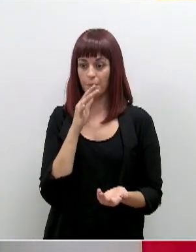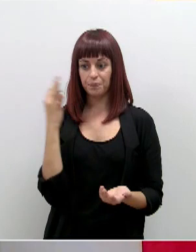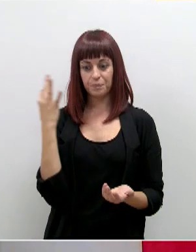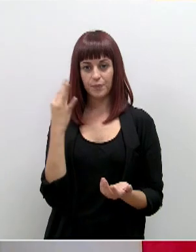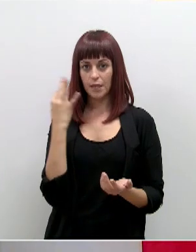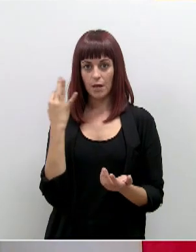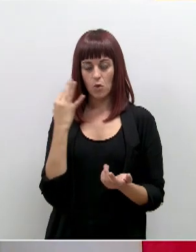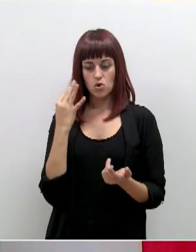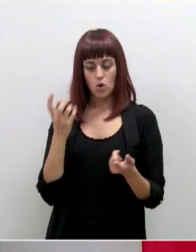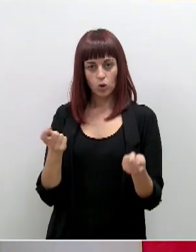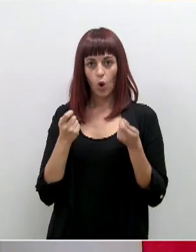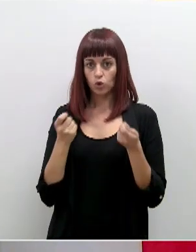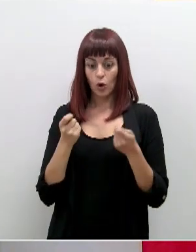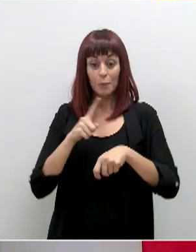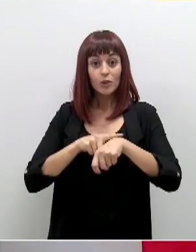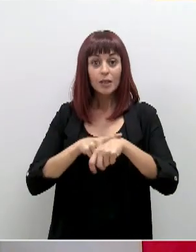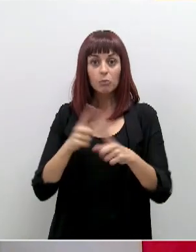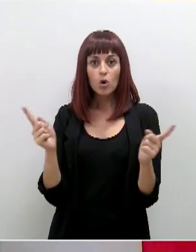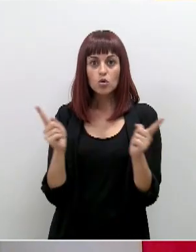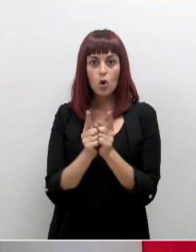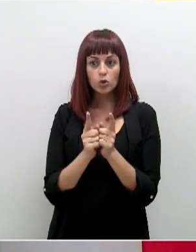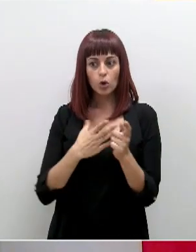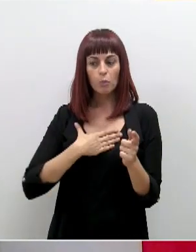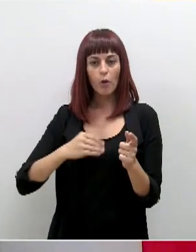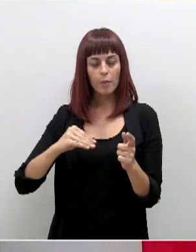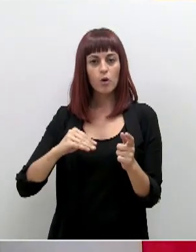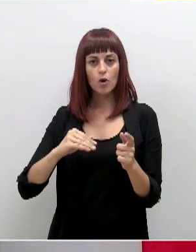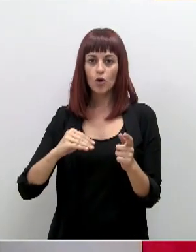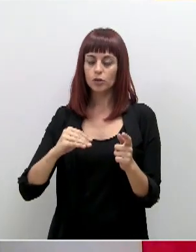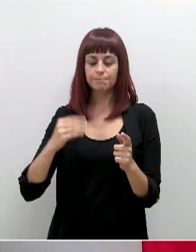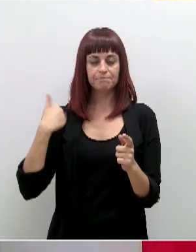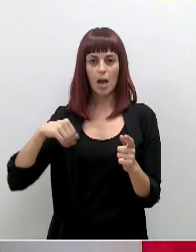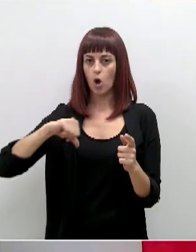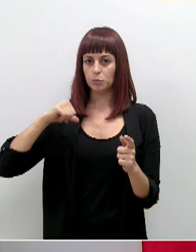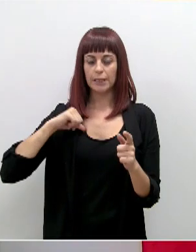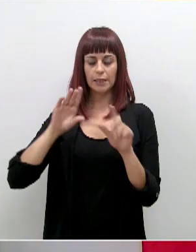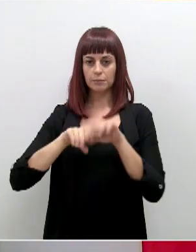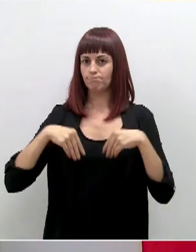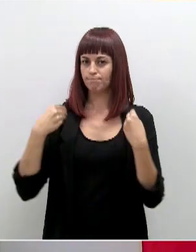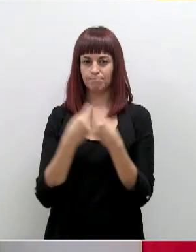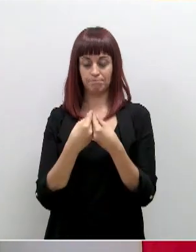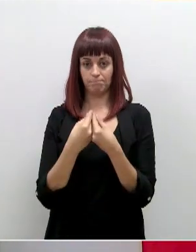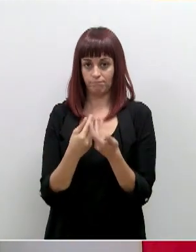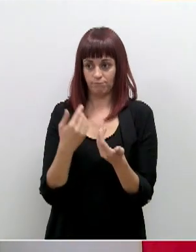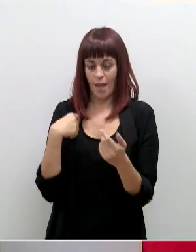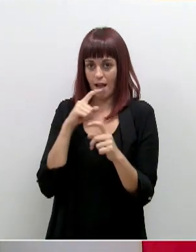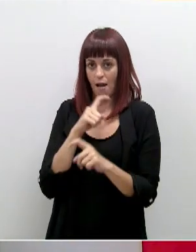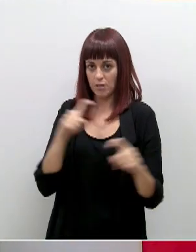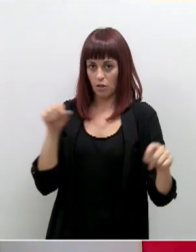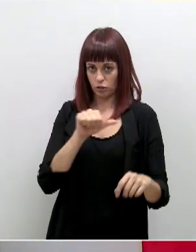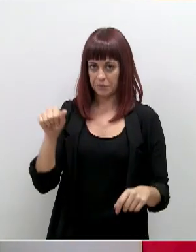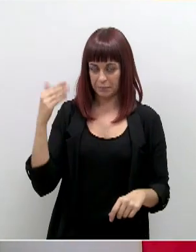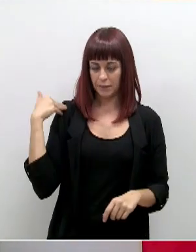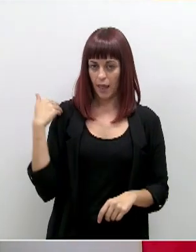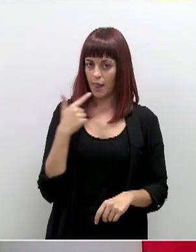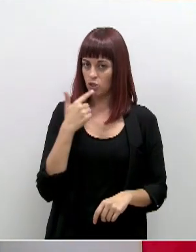tendencia en un plazo de tiempo muy corto, podríamos estar hablando de un colapso del sistema sanitario, como ya hemos anunciado en semana anterior.